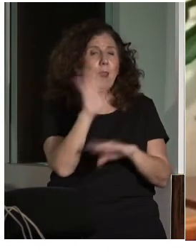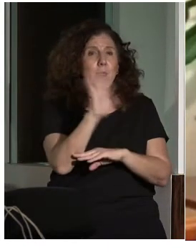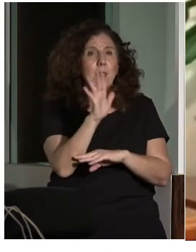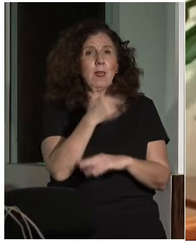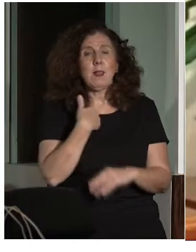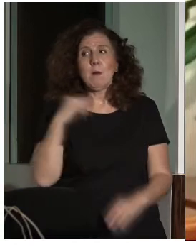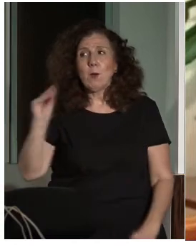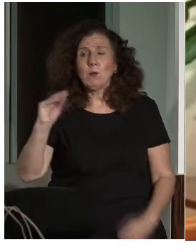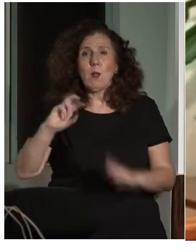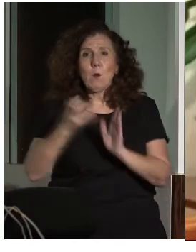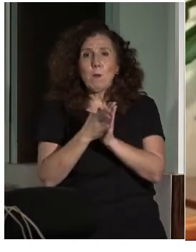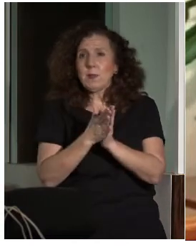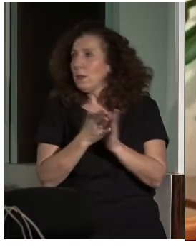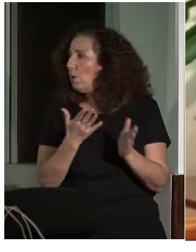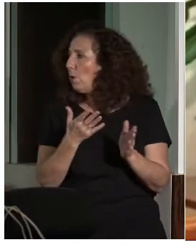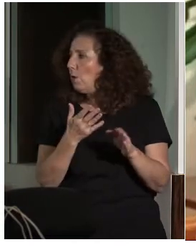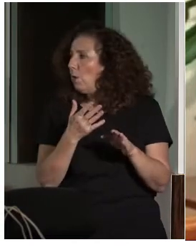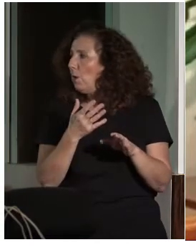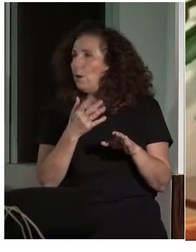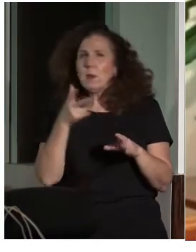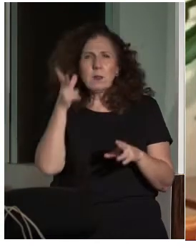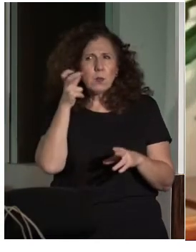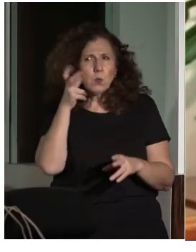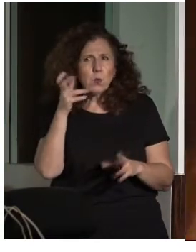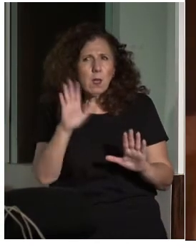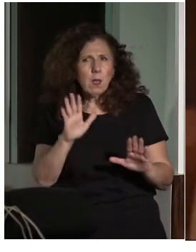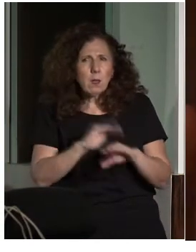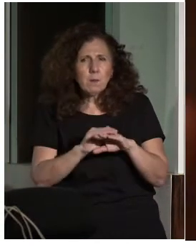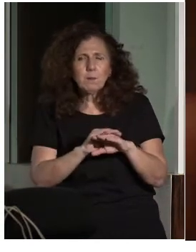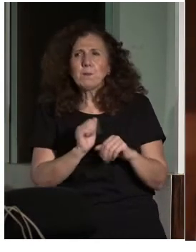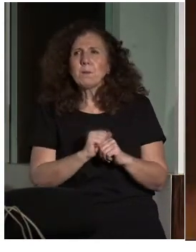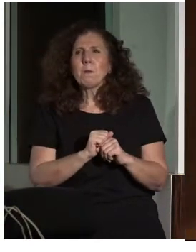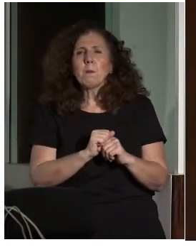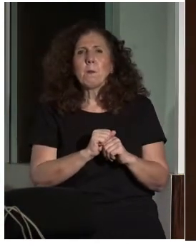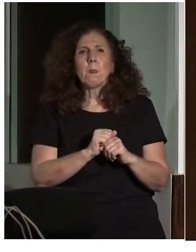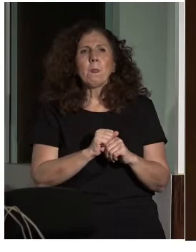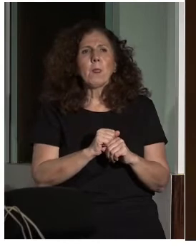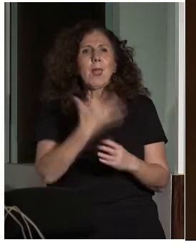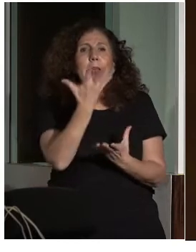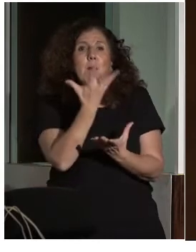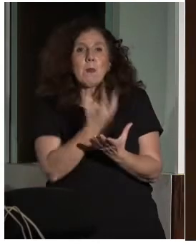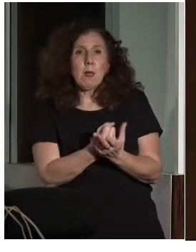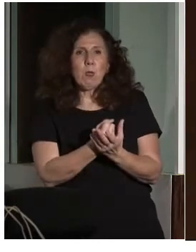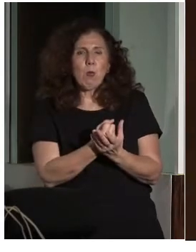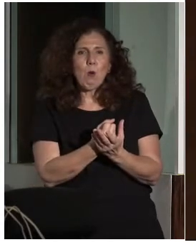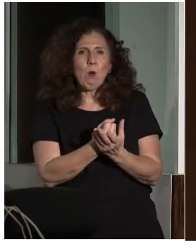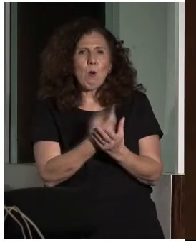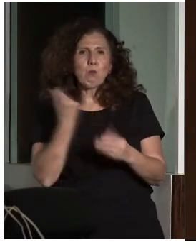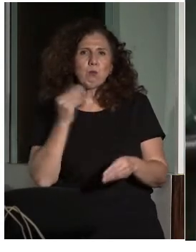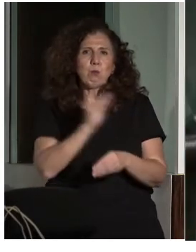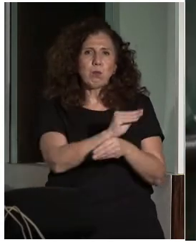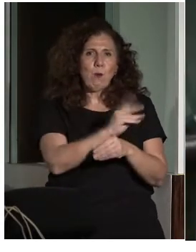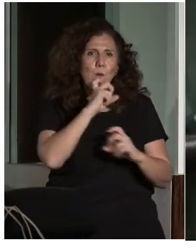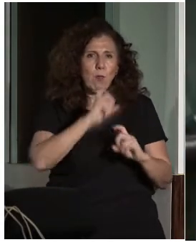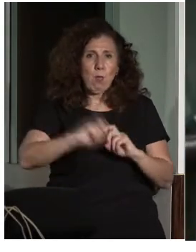de audiodescripción. Muchas veces ahora no hay esa necesidad. La aplicación promovida por ONCE con el apoyo de la Fundación Vodafone